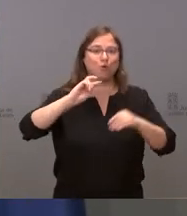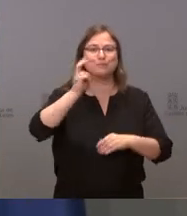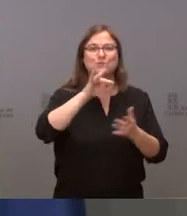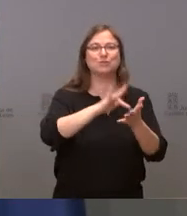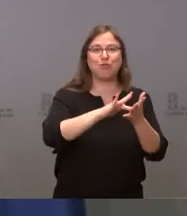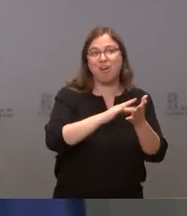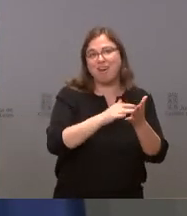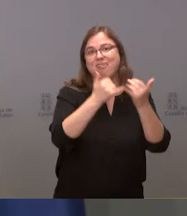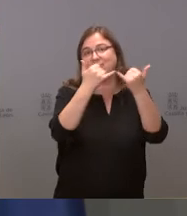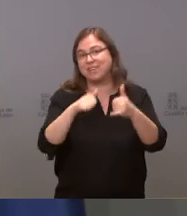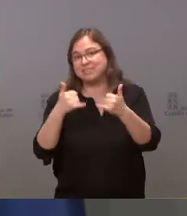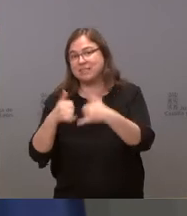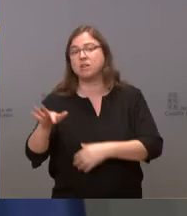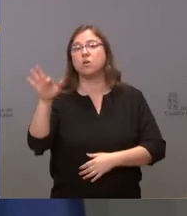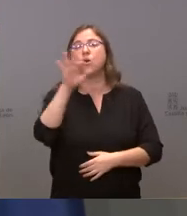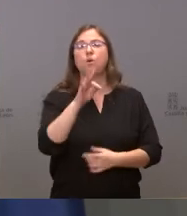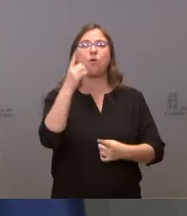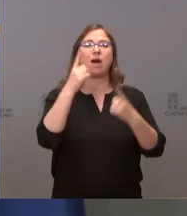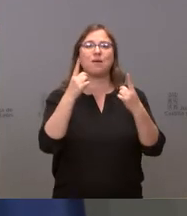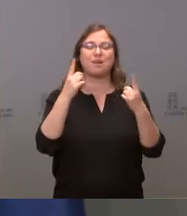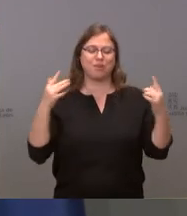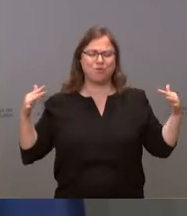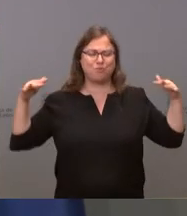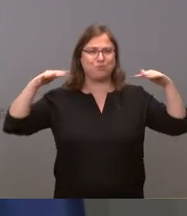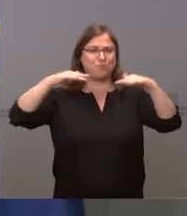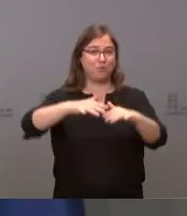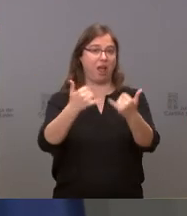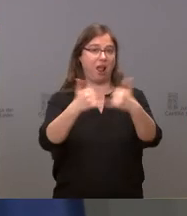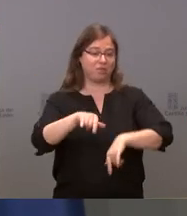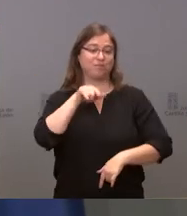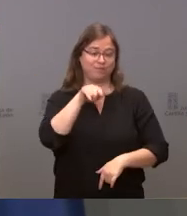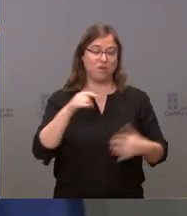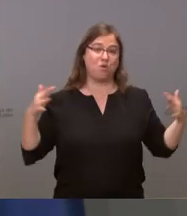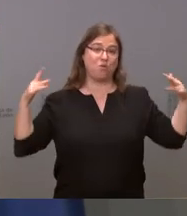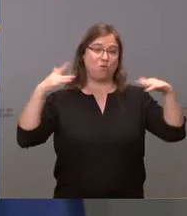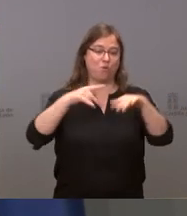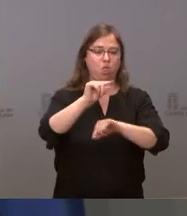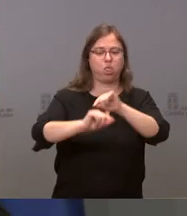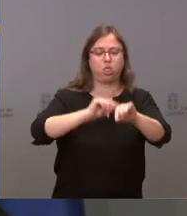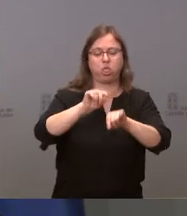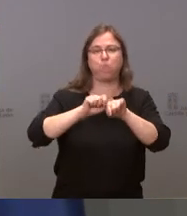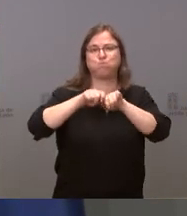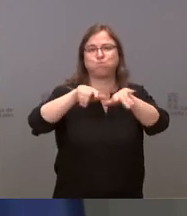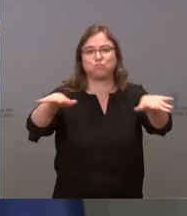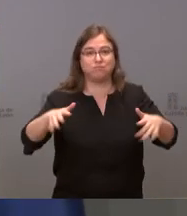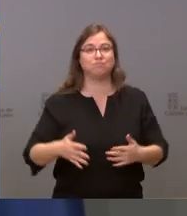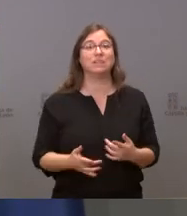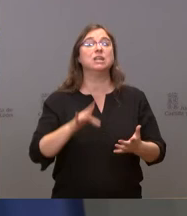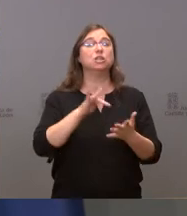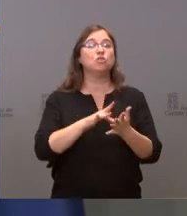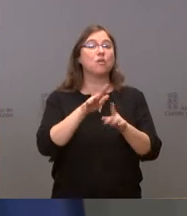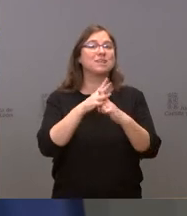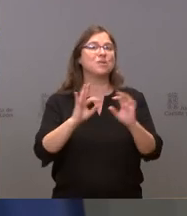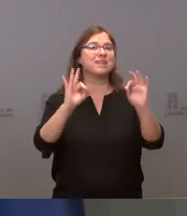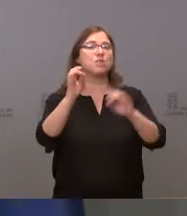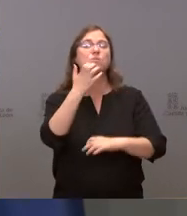y la celebración de eventos a veces multitudinarios que provocan estos incrementos de incidencia. Tenemos alguna circunstancia especial,